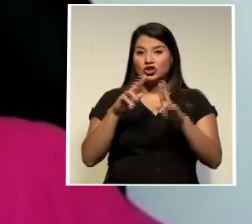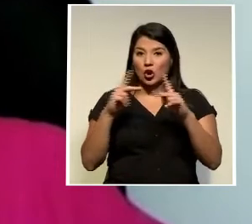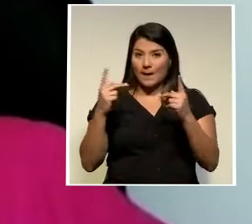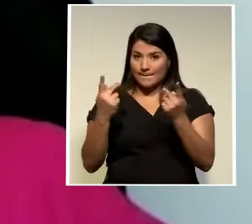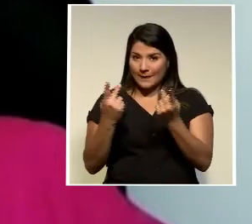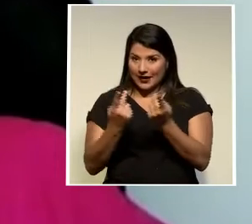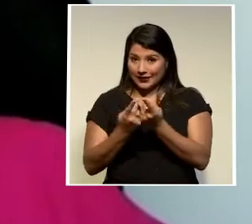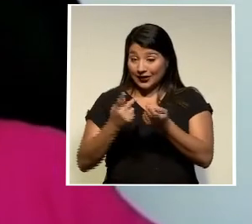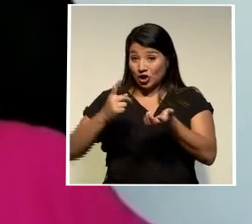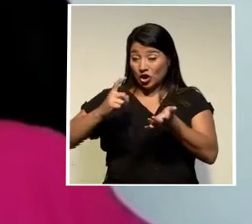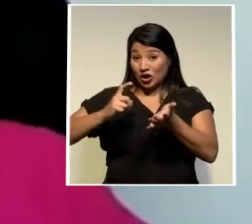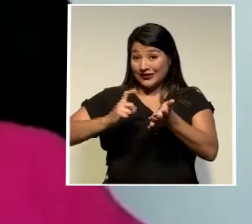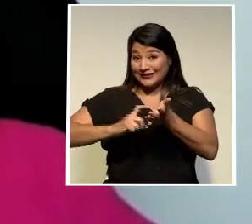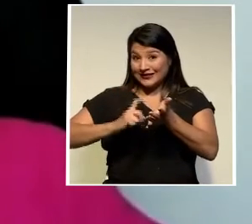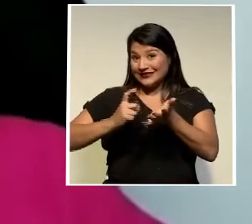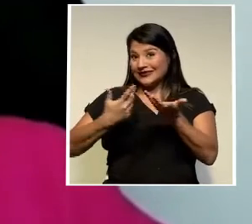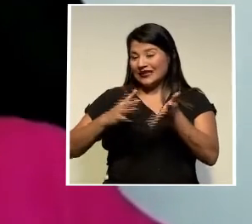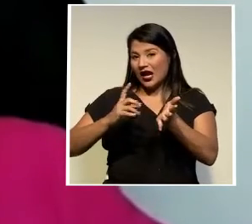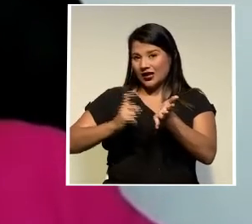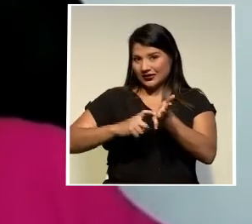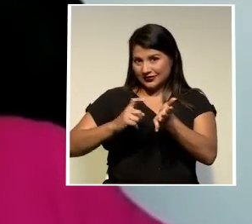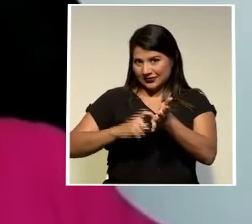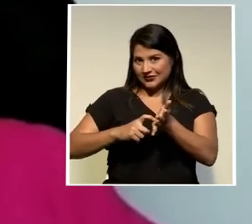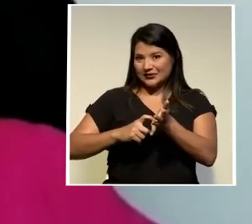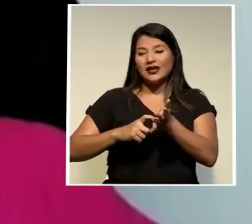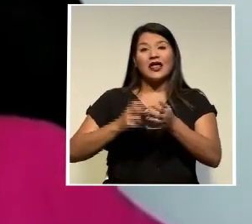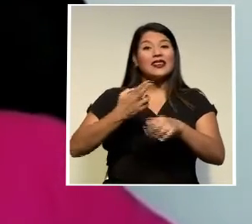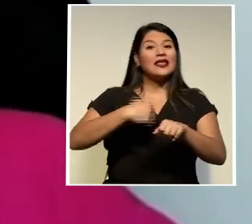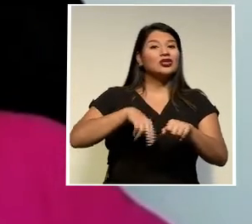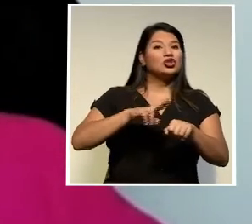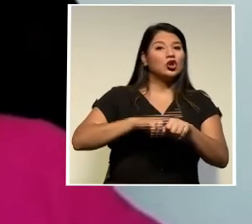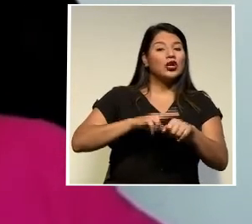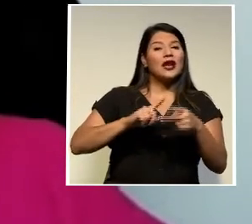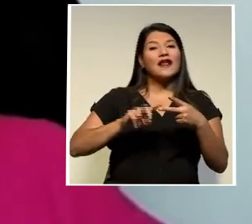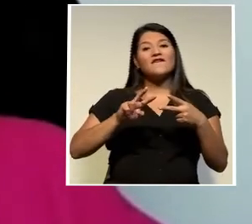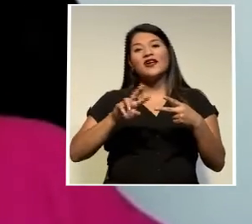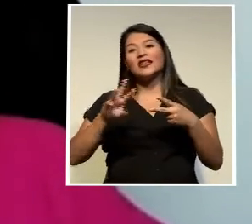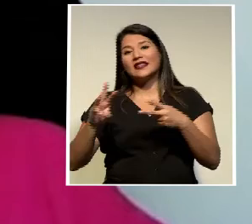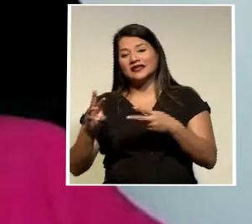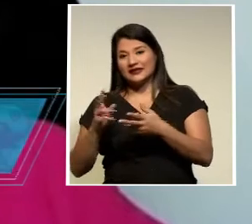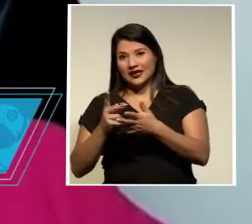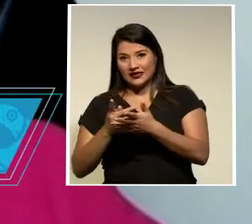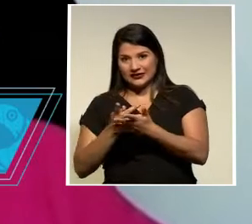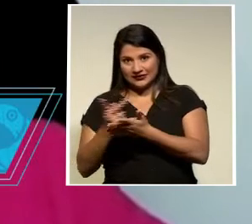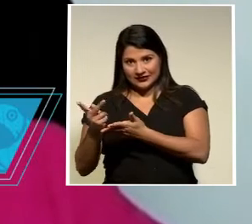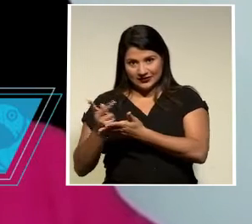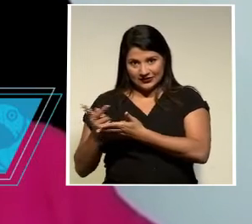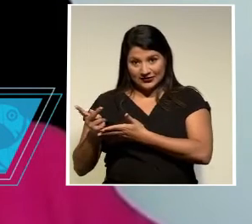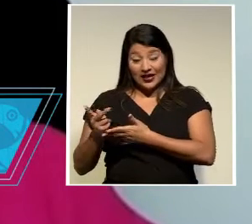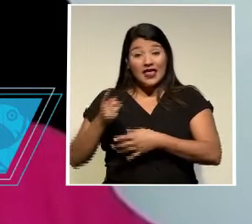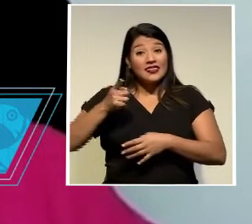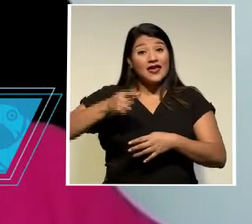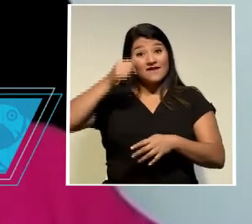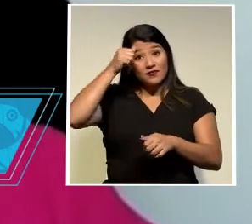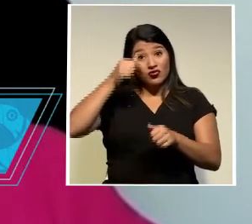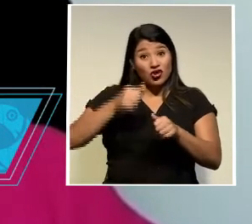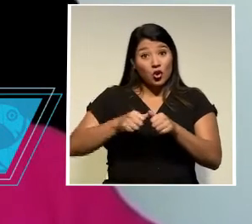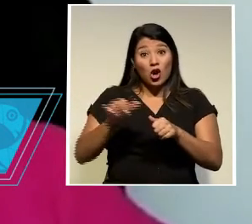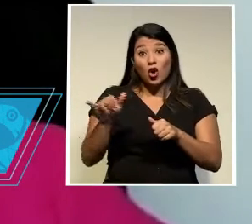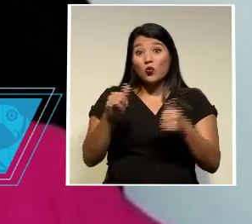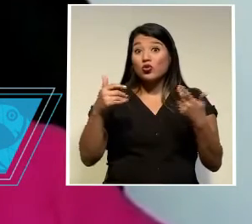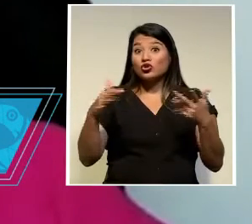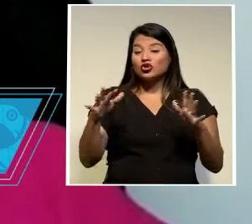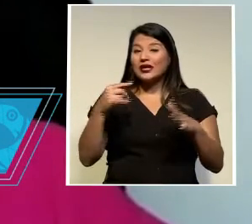inscritos a escala nacional y 26 a escala provincial debemos recordar como ya lo hemos indicado en otras